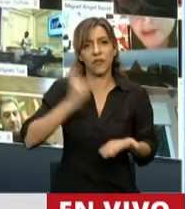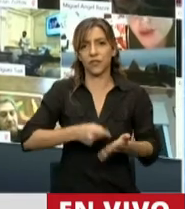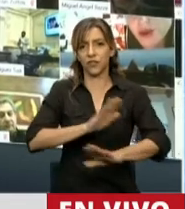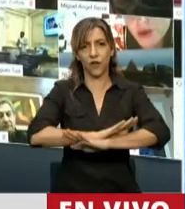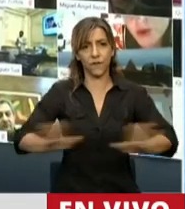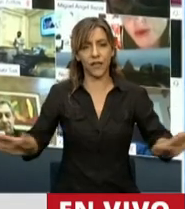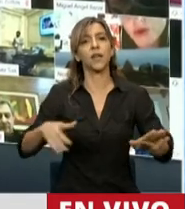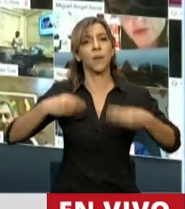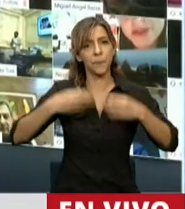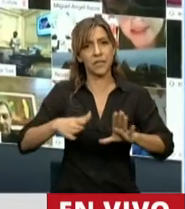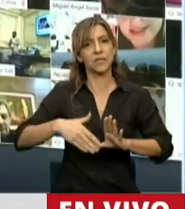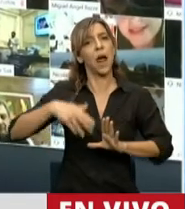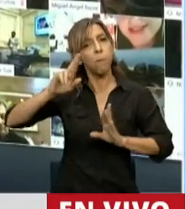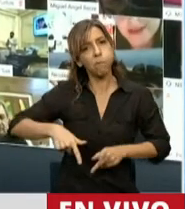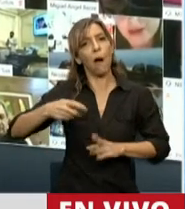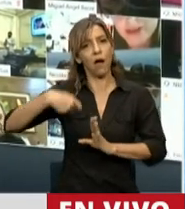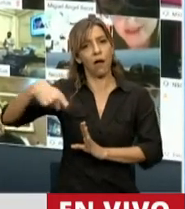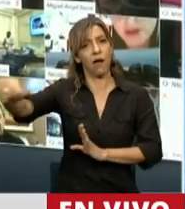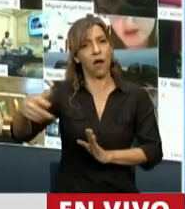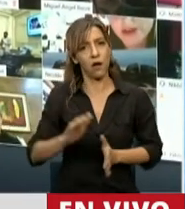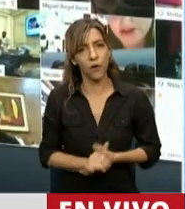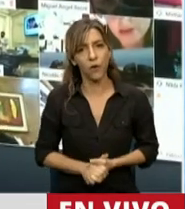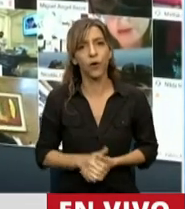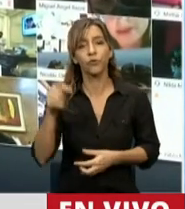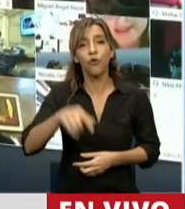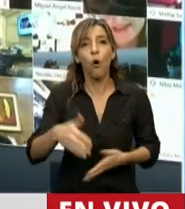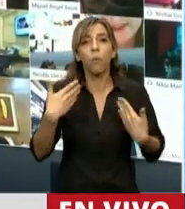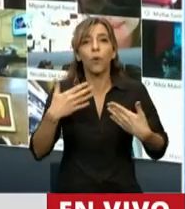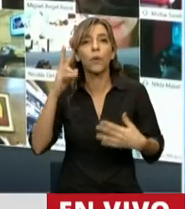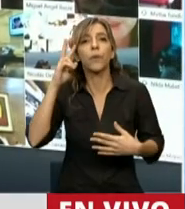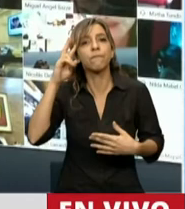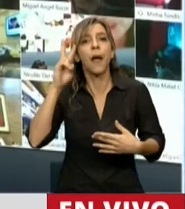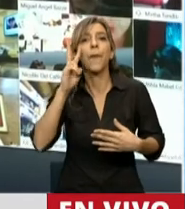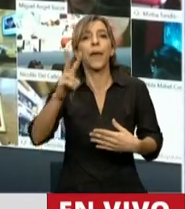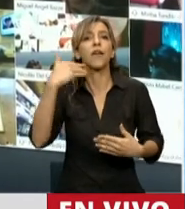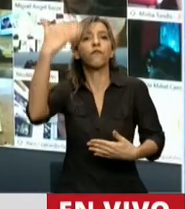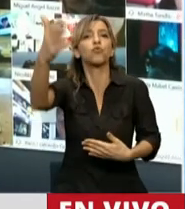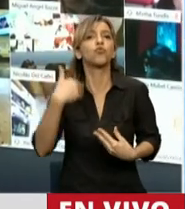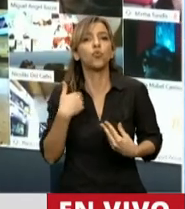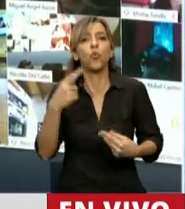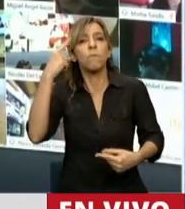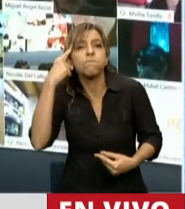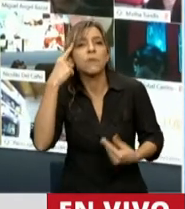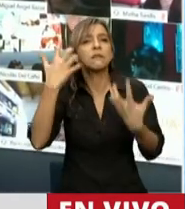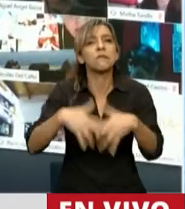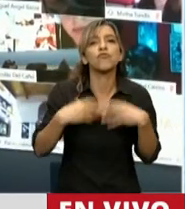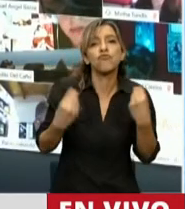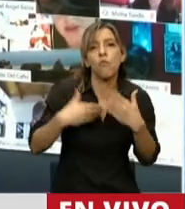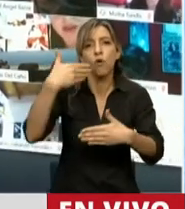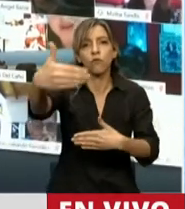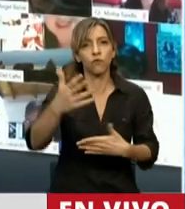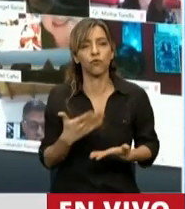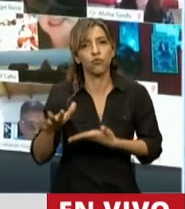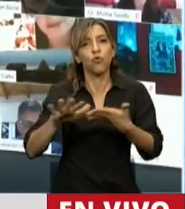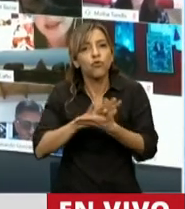celebramos este acuerdo que nos permite tener un horizonte, poder mirar para adelante. Este acuerdo que hoy coincide también con